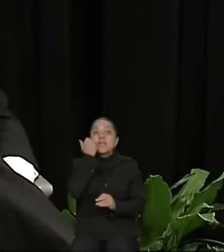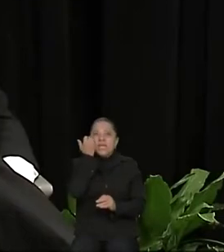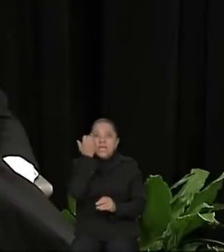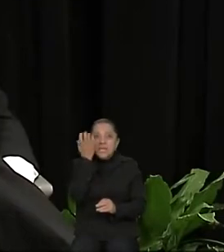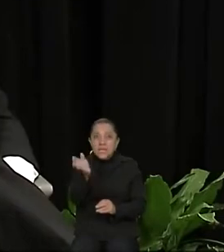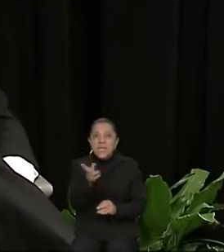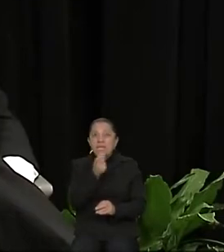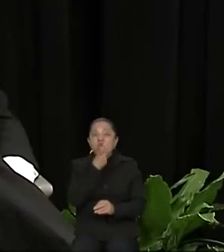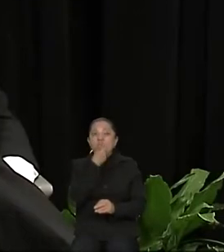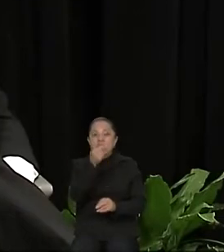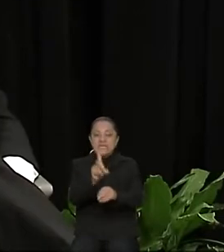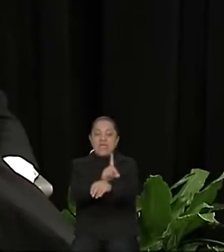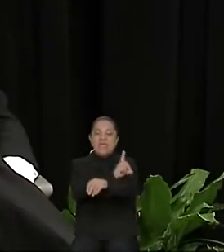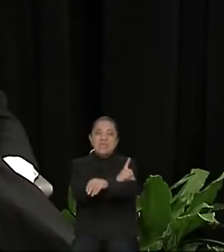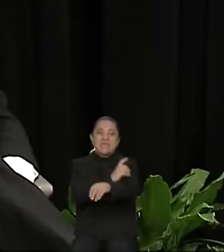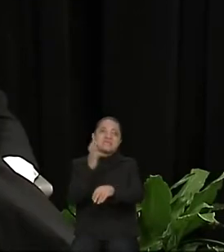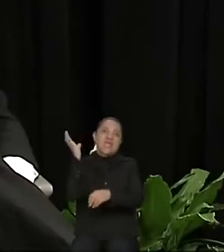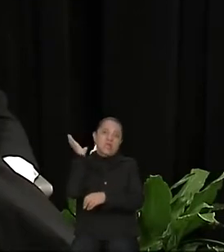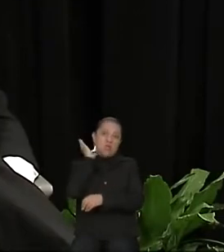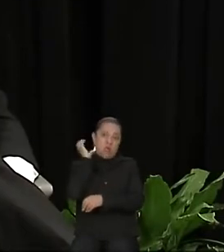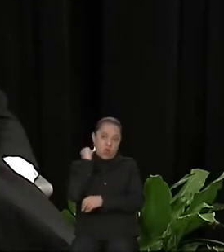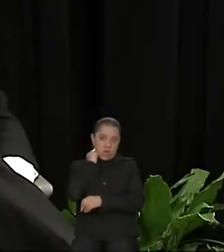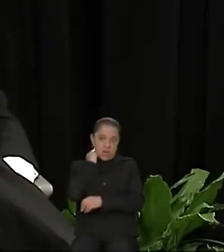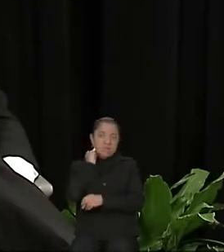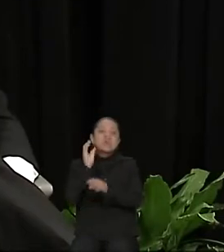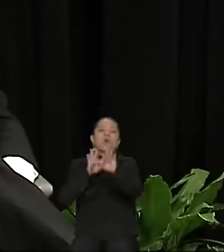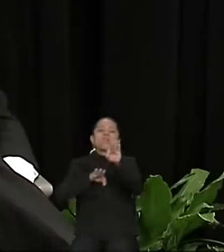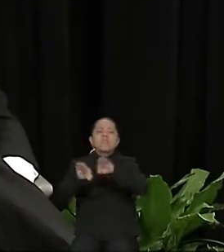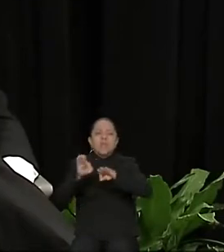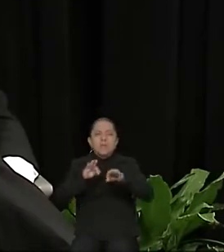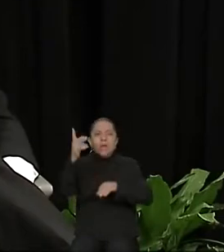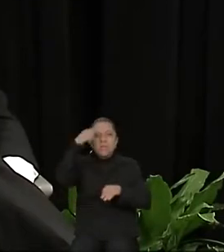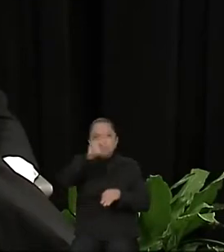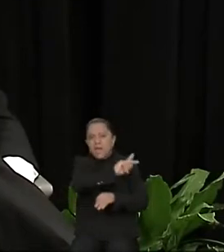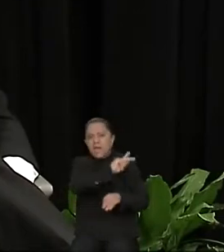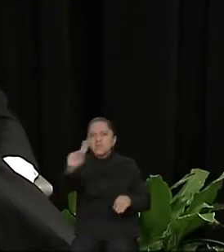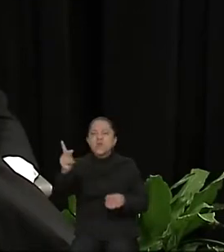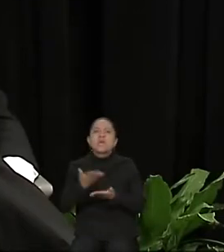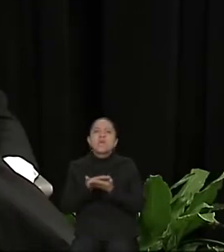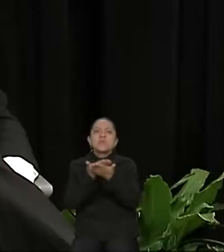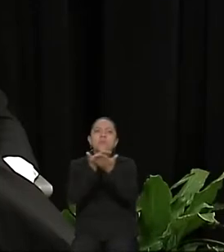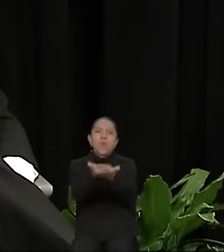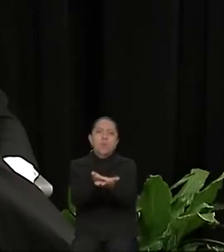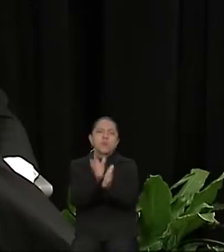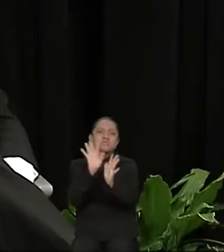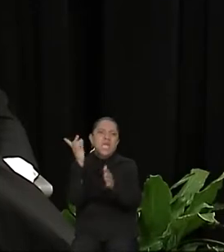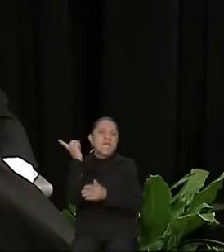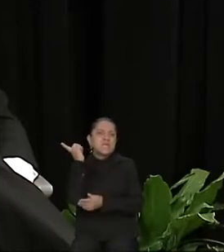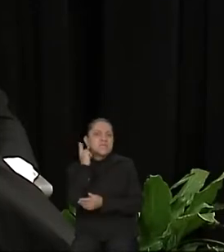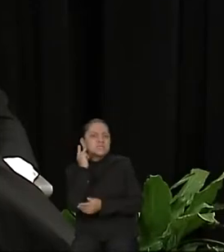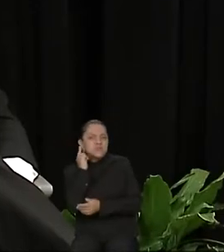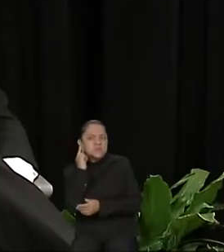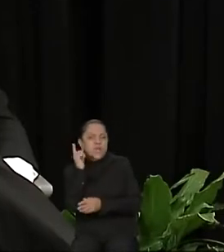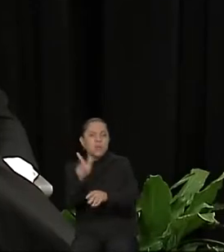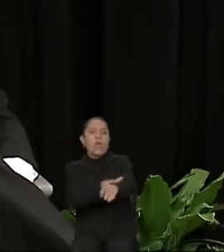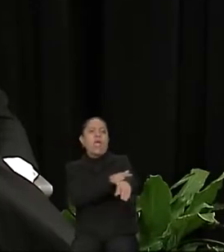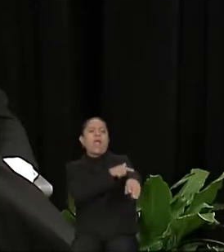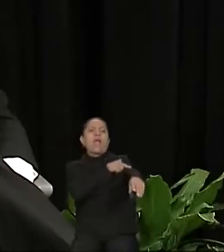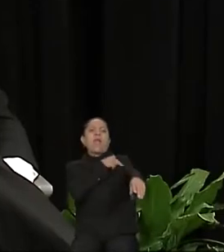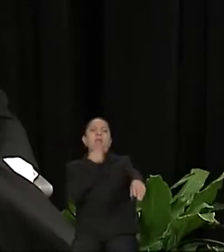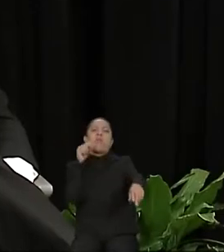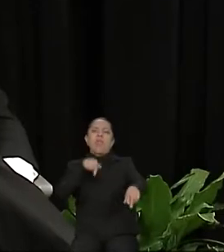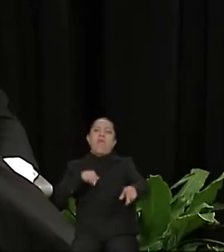Congreso estaremos trabajando por todas aquellas propuestas que escuchamos a lo largo de nuestro transcurso. Sigue